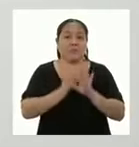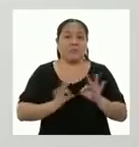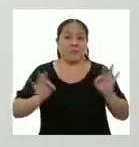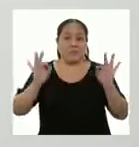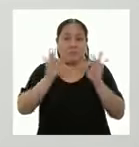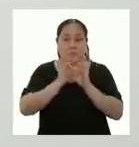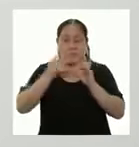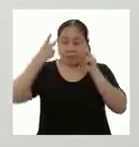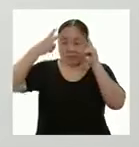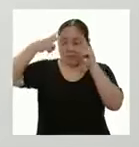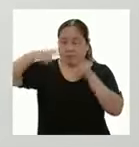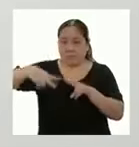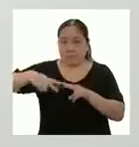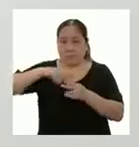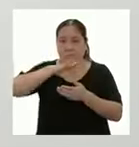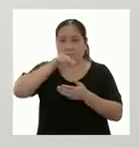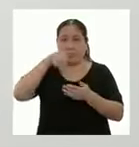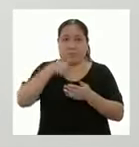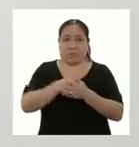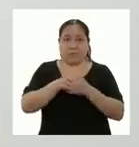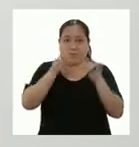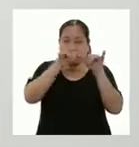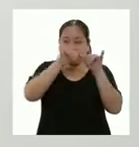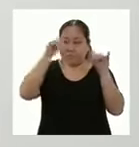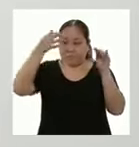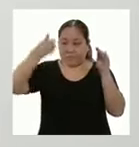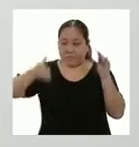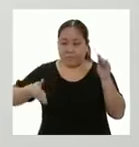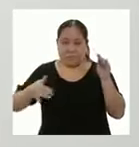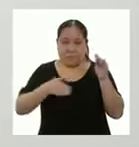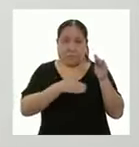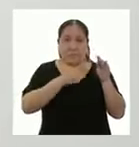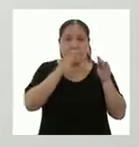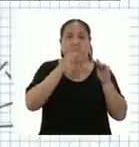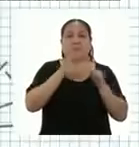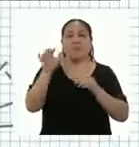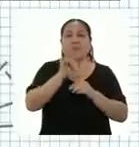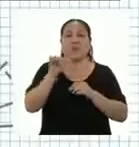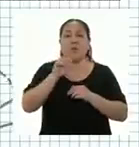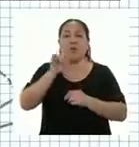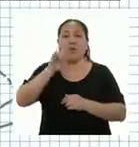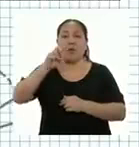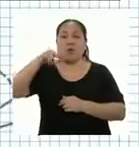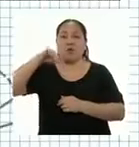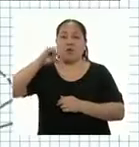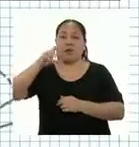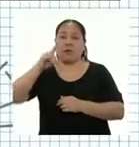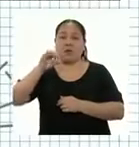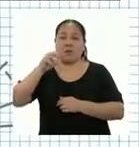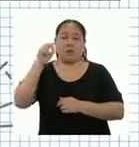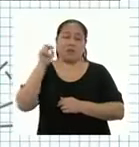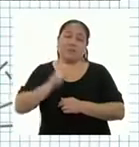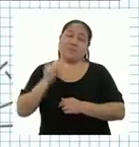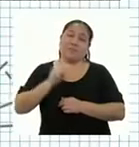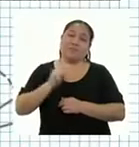que se fijen que todas sus longitudes estén expresadas en la misma unidad. Por suerte, en este caso, todas las